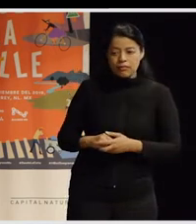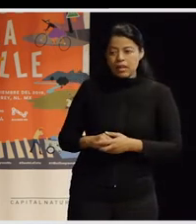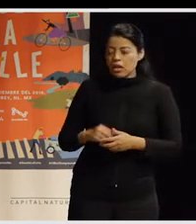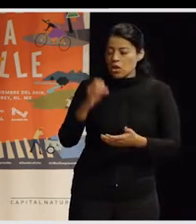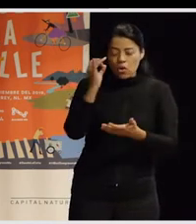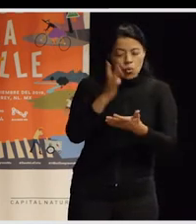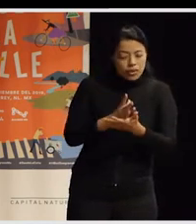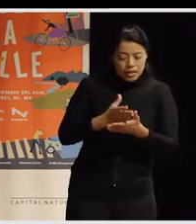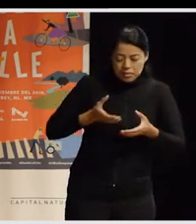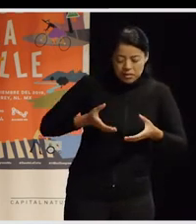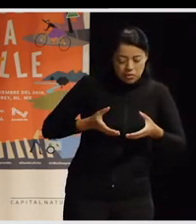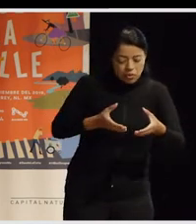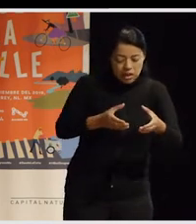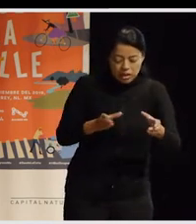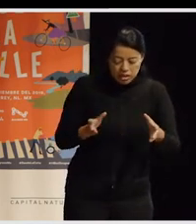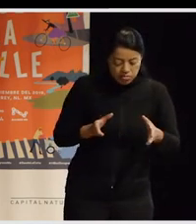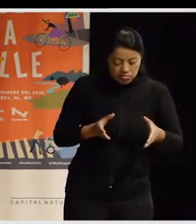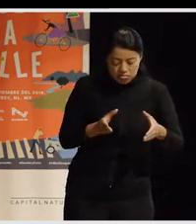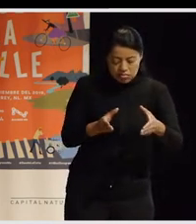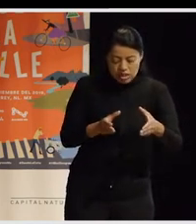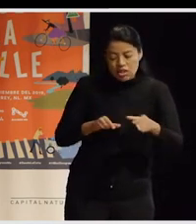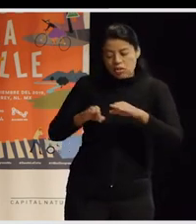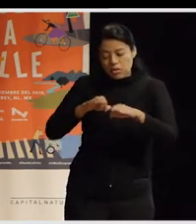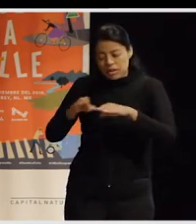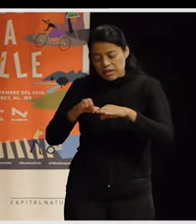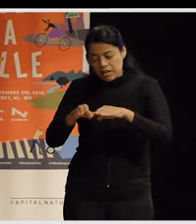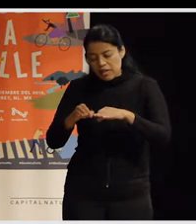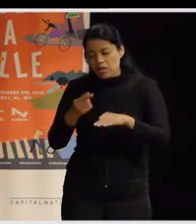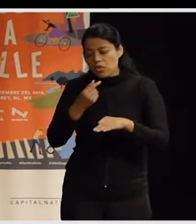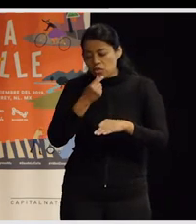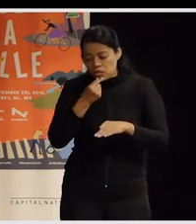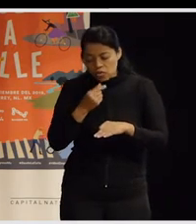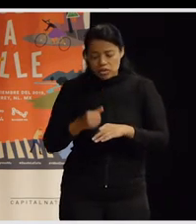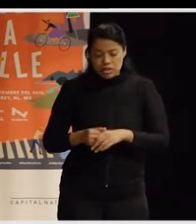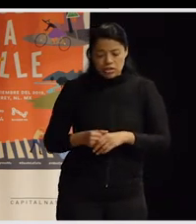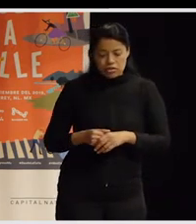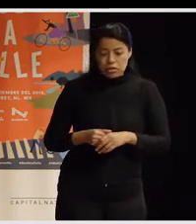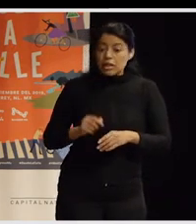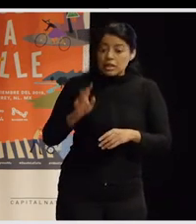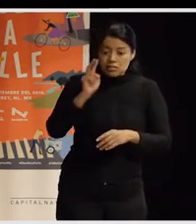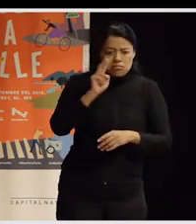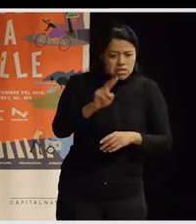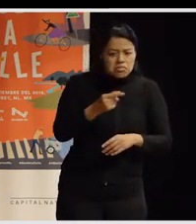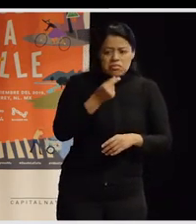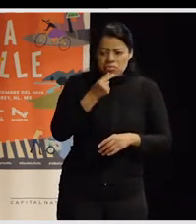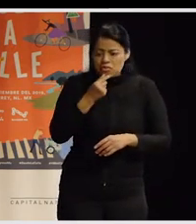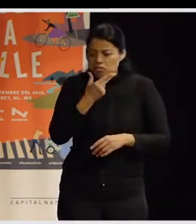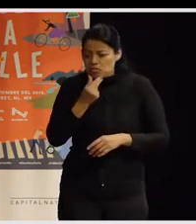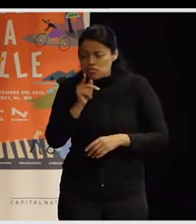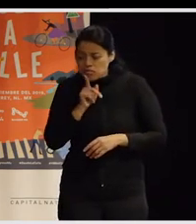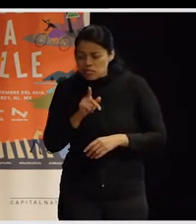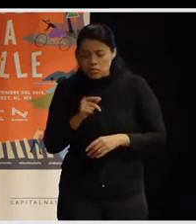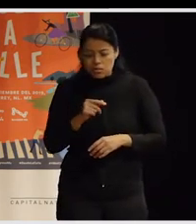tramo de calle y con el trabajo con la infancia lo que nos devolvió de alguna manera es que los niños y las niñas en ese pueblo en realidad no